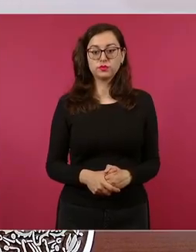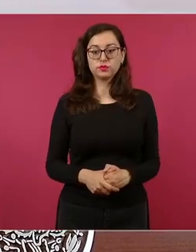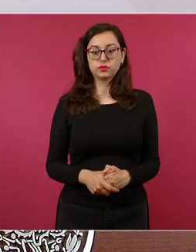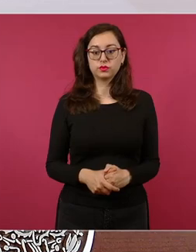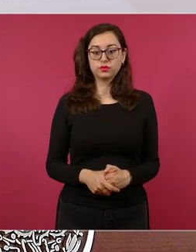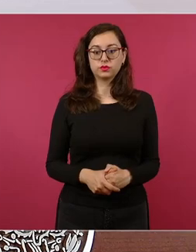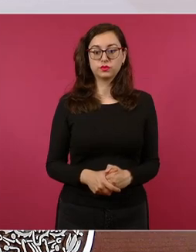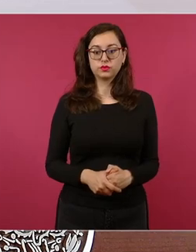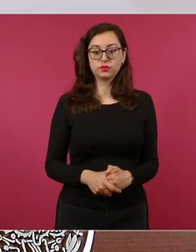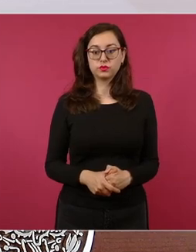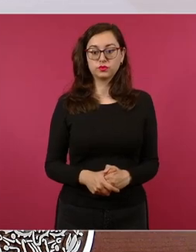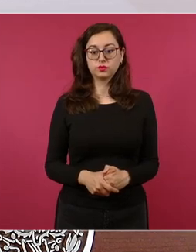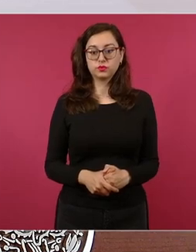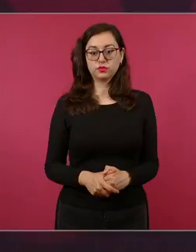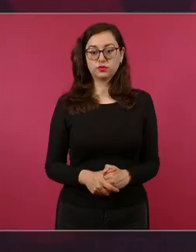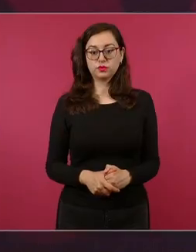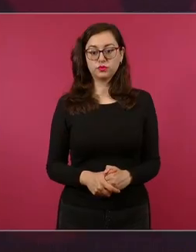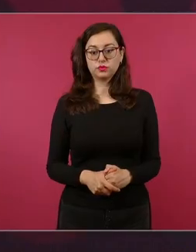sentido